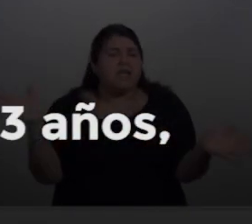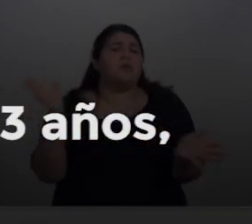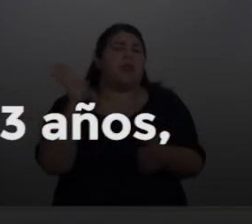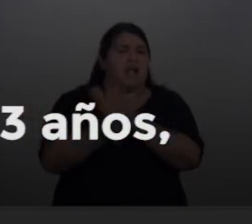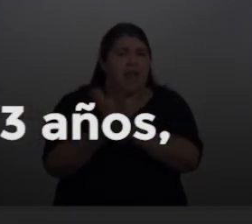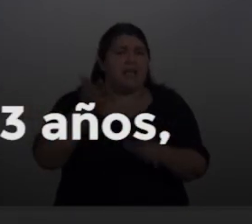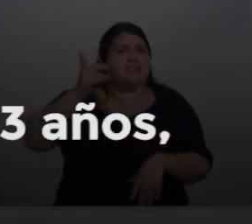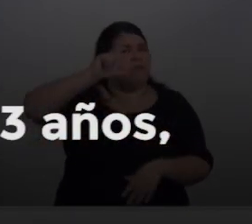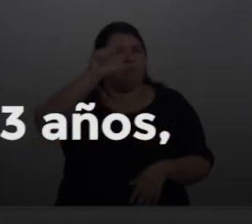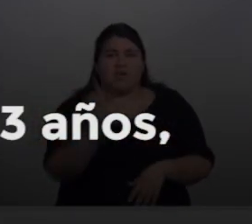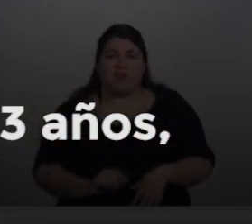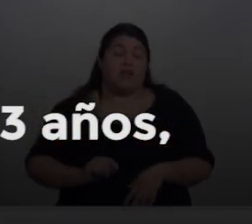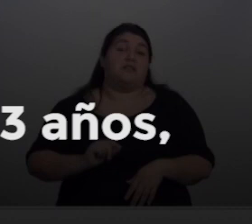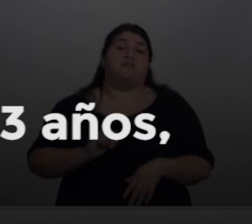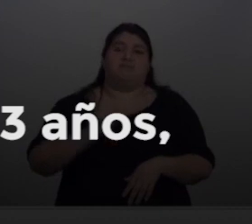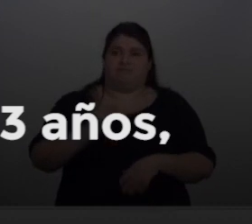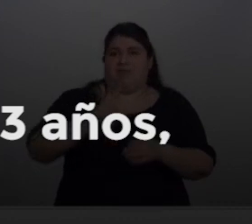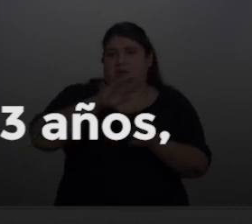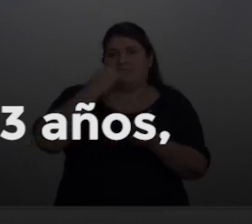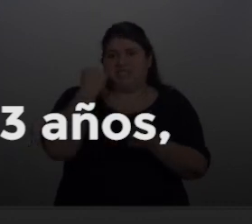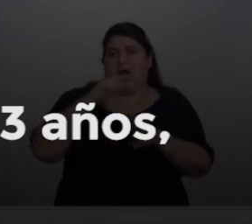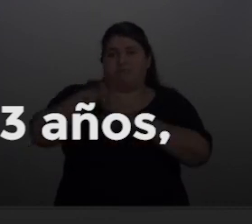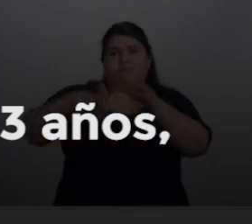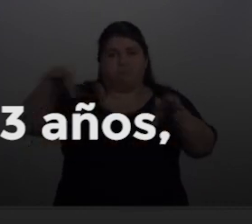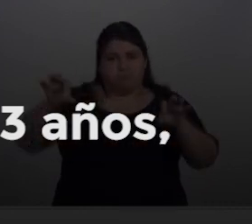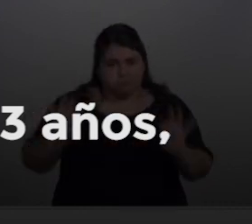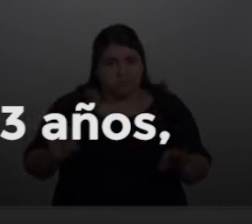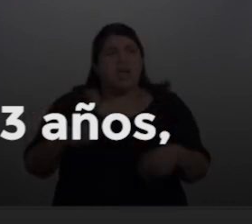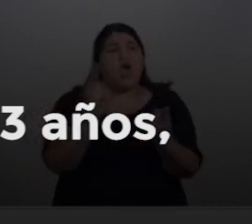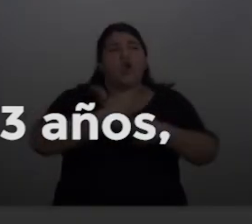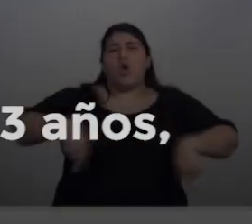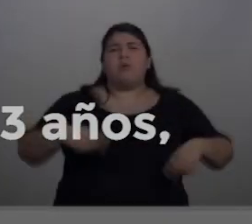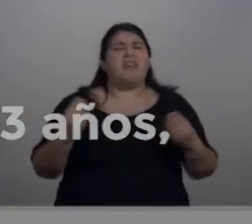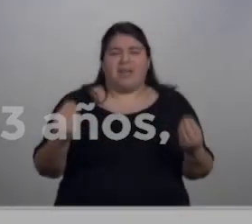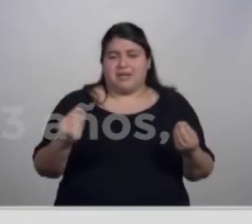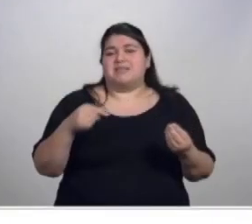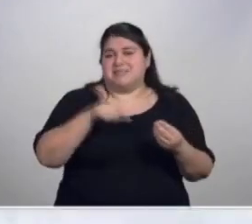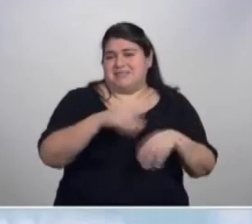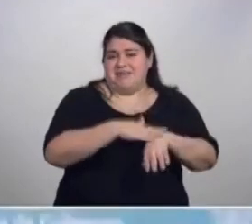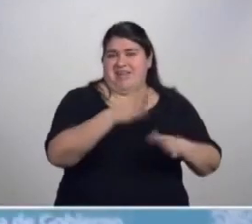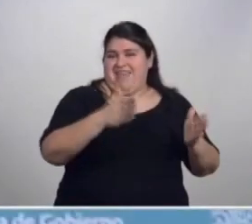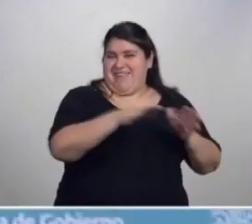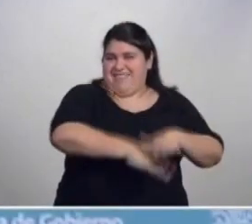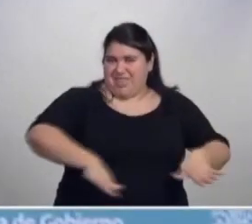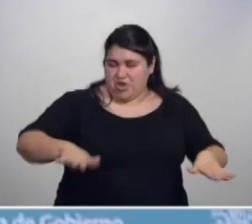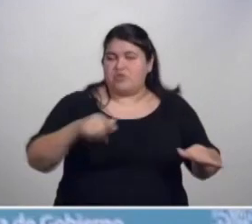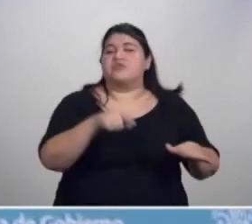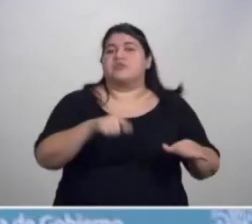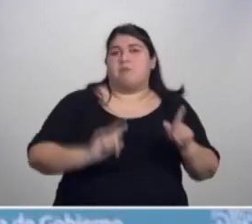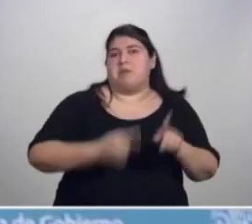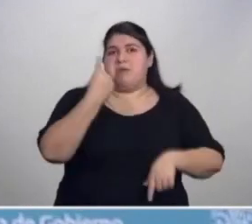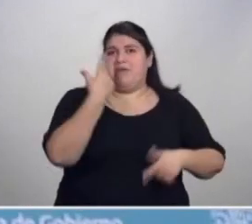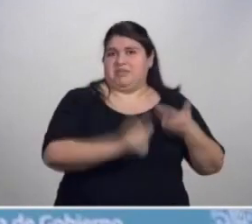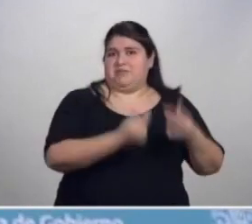en todo el esquema de vacunatorios, la novedad es que este segmento de población es la primera vez que se va a